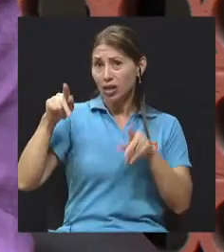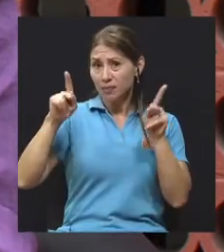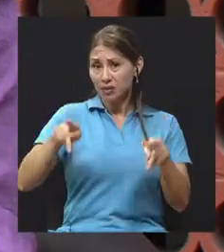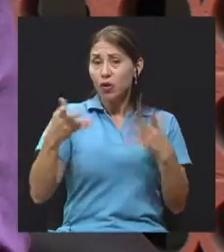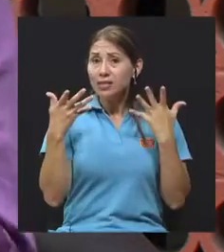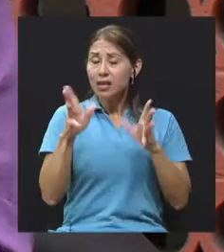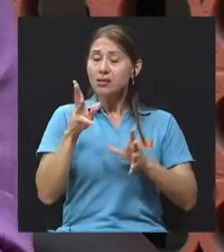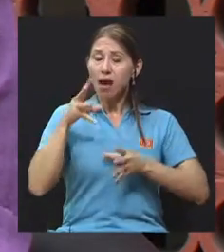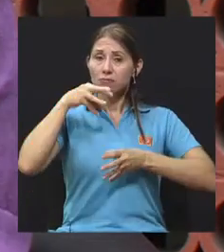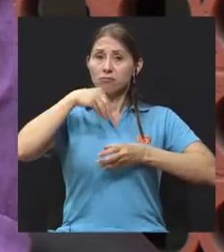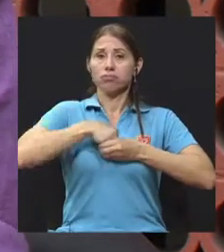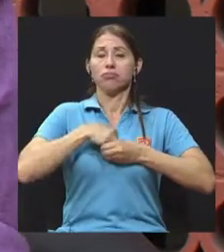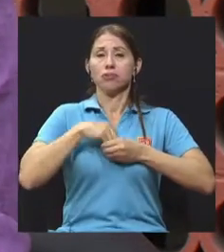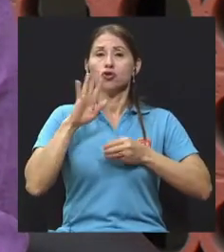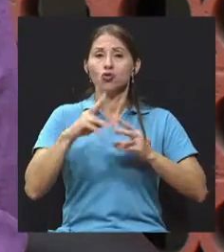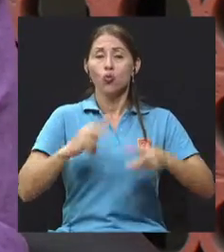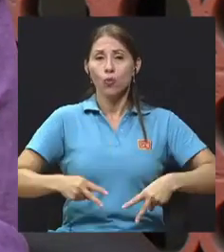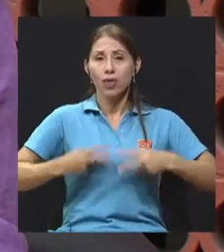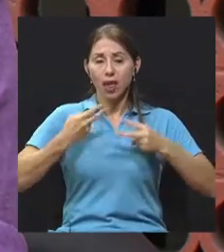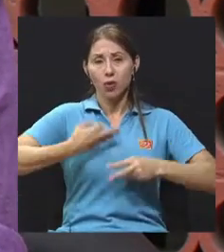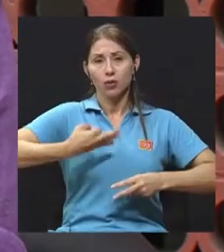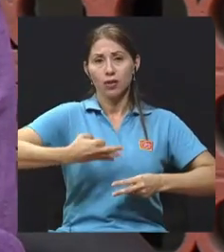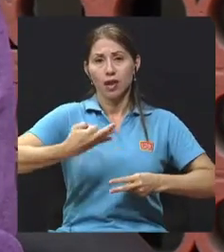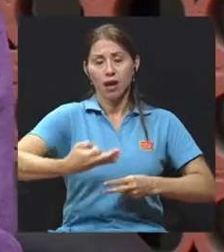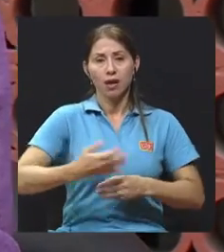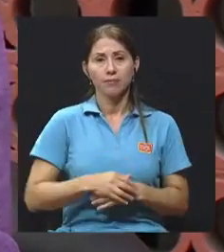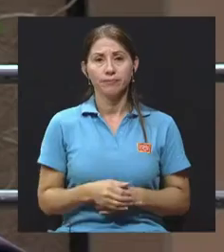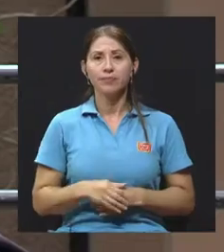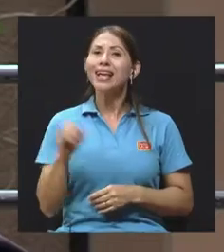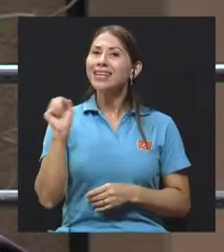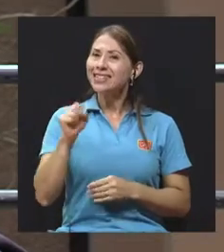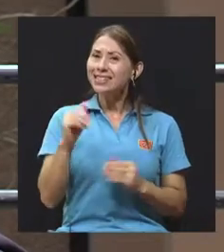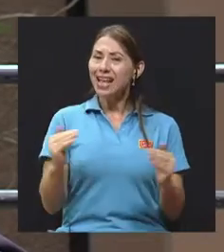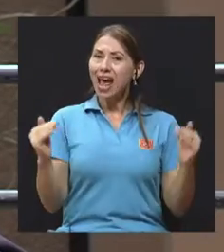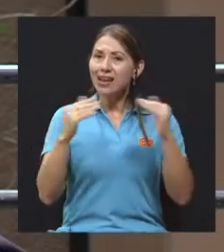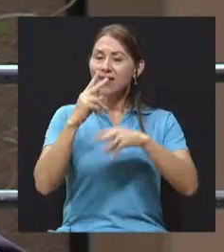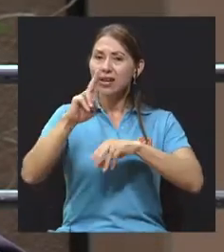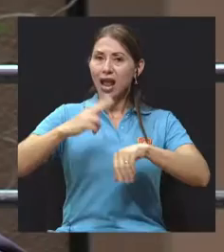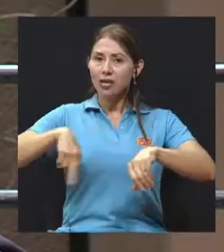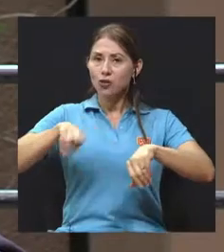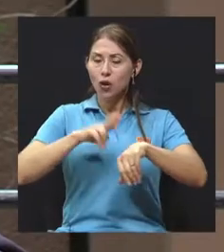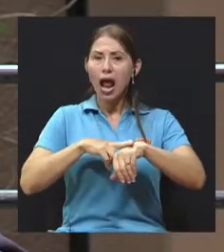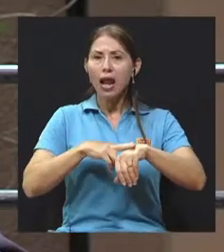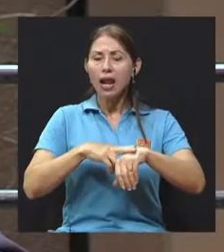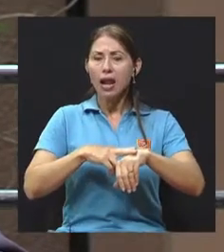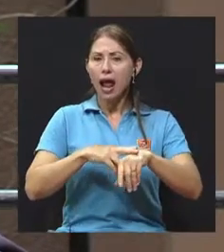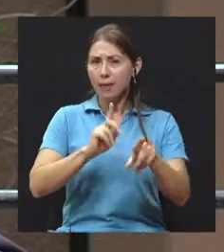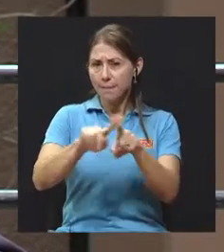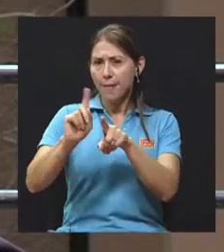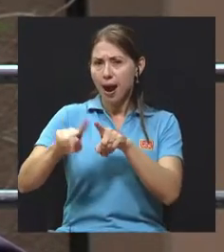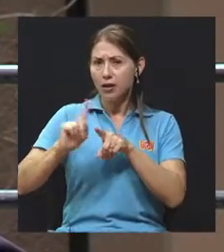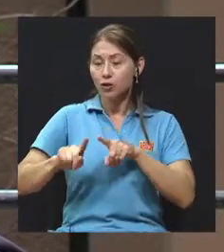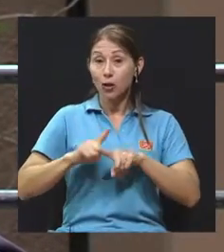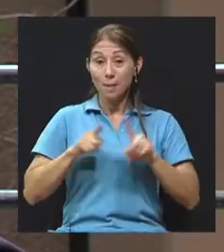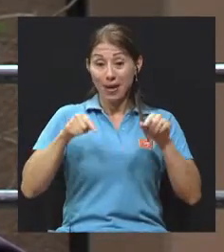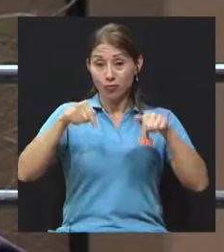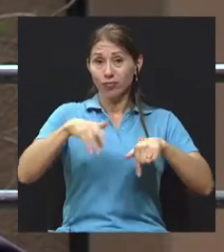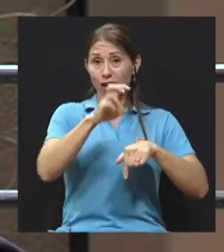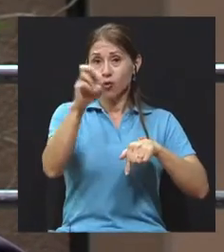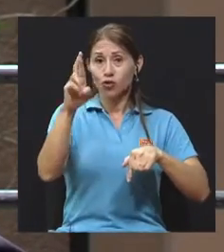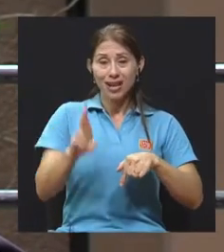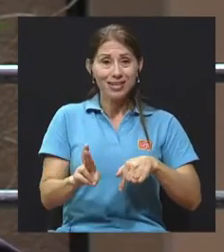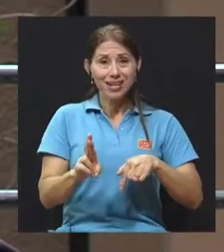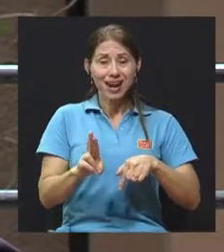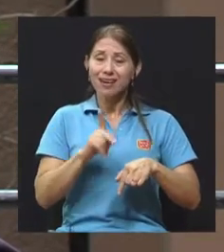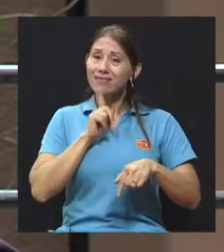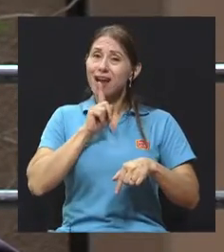han incorporado ya a su vida cotidiana, por ejemplo? Sí, a nivel nacional tenemos varios casos, pero en Costa Rica